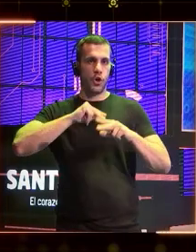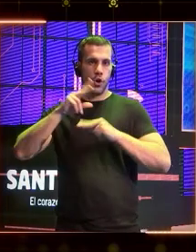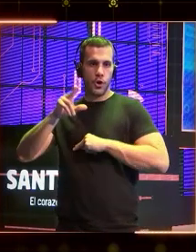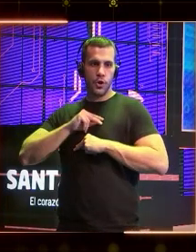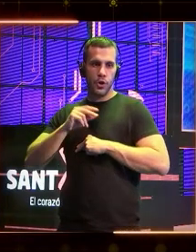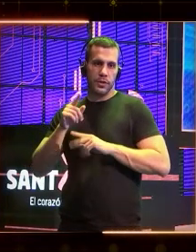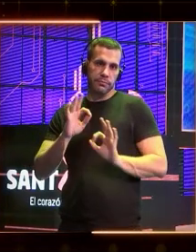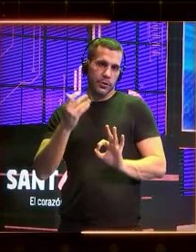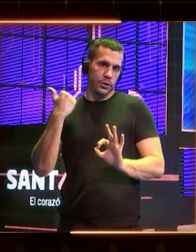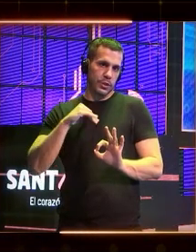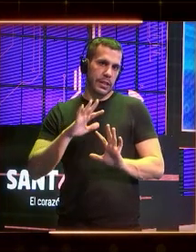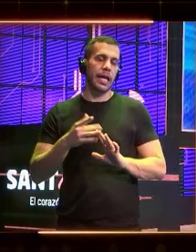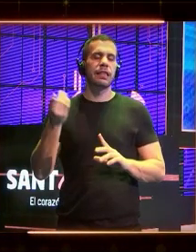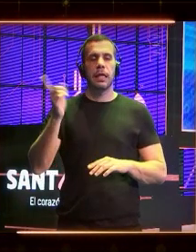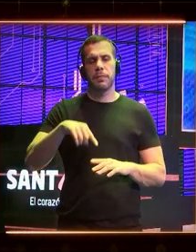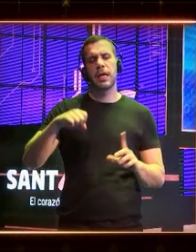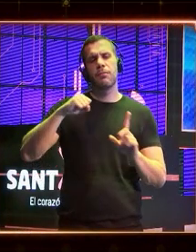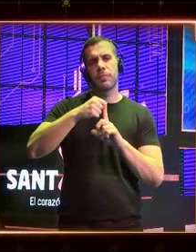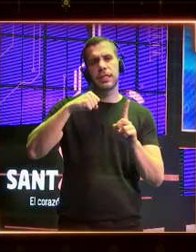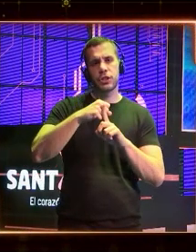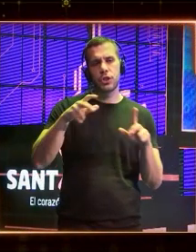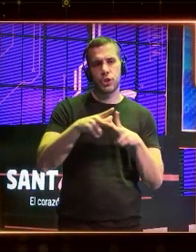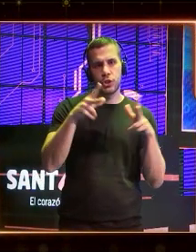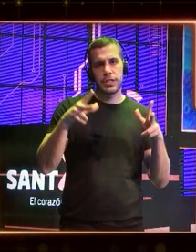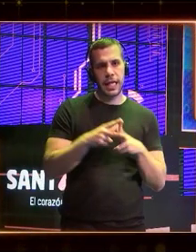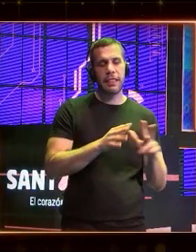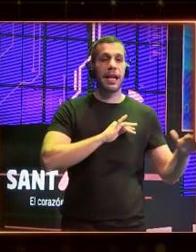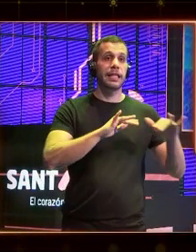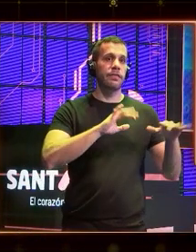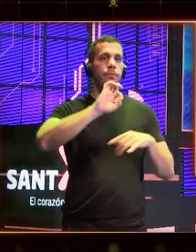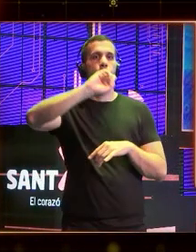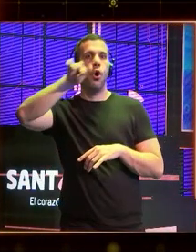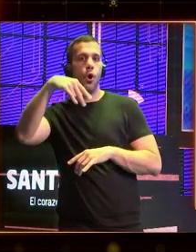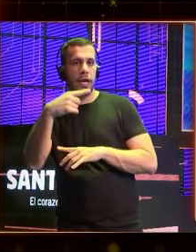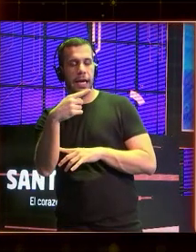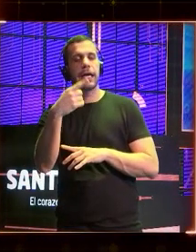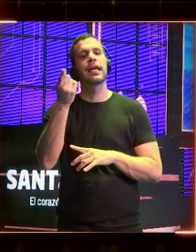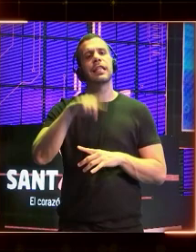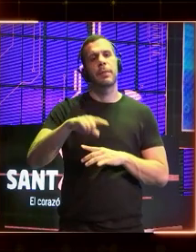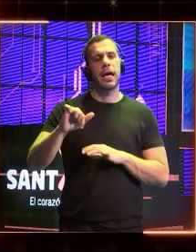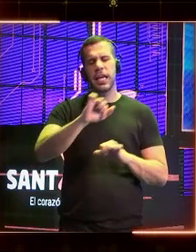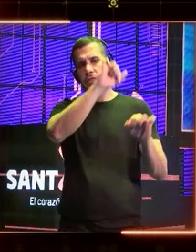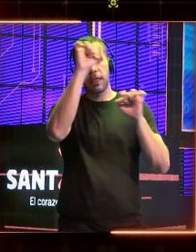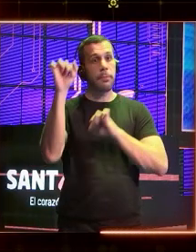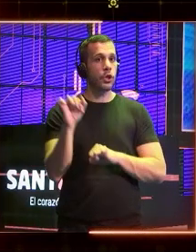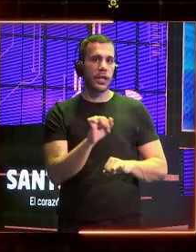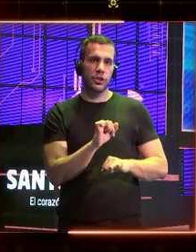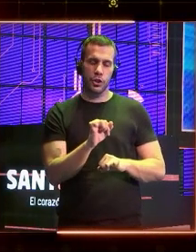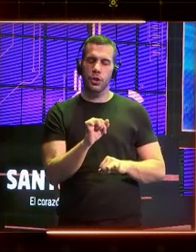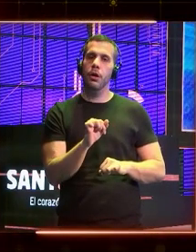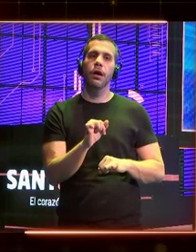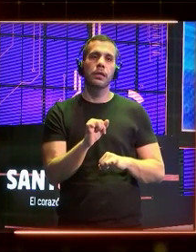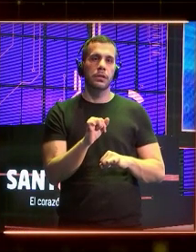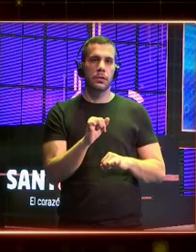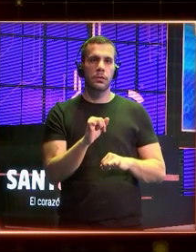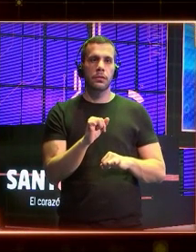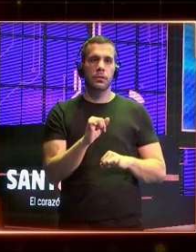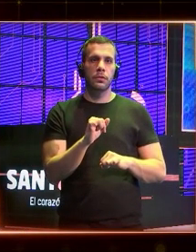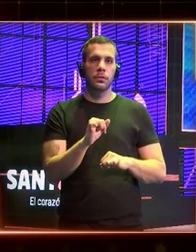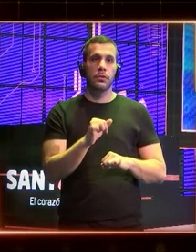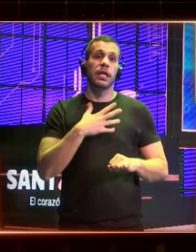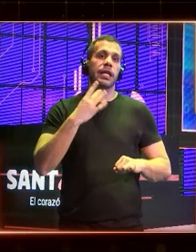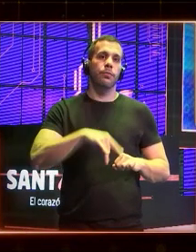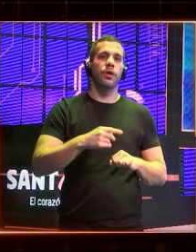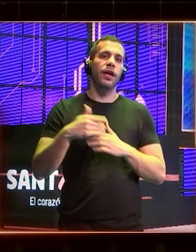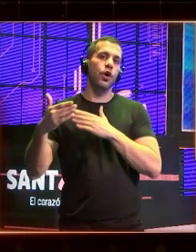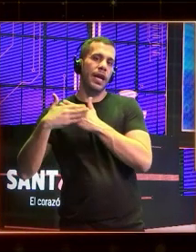Pero también estaba toda la presión social del activismo de las ONGs que quería elevar muchísimo el nivel de protección del ciudadano hasta puntos quizá también incompatible